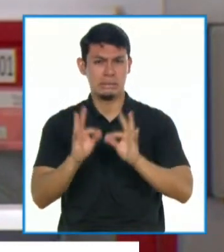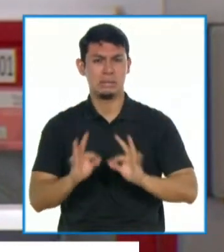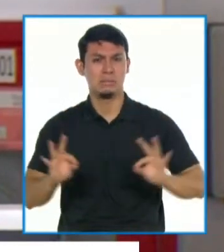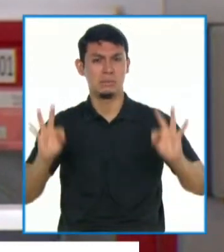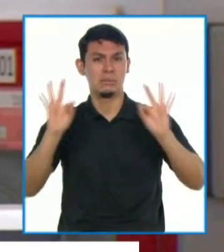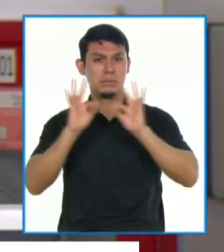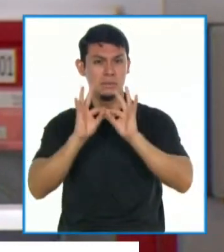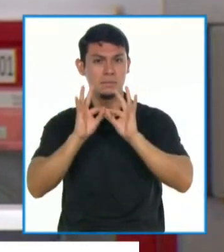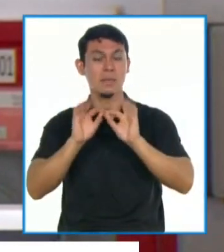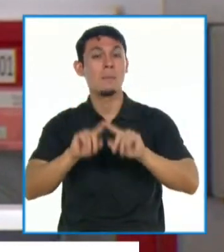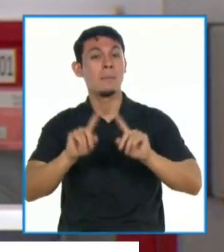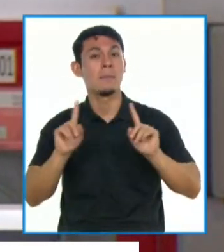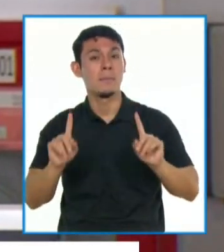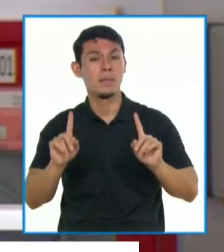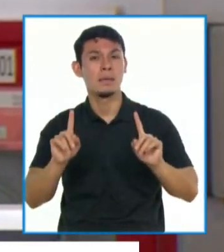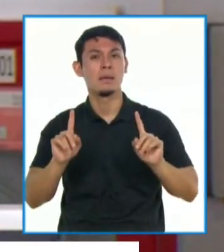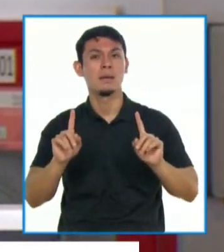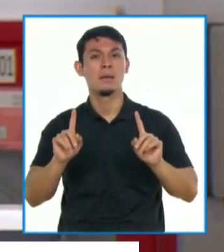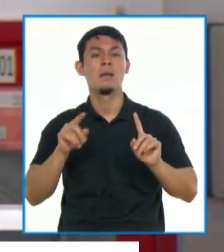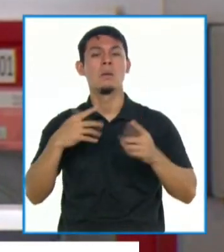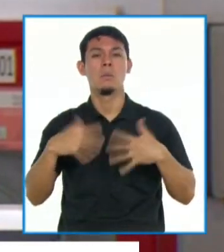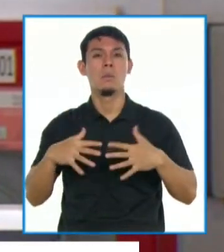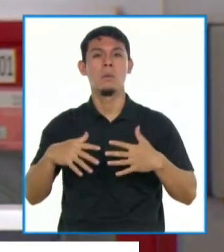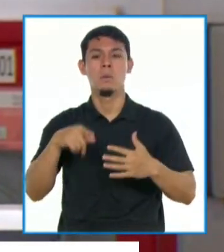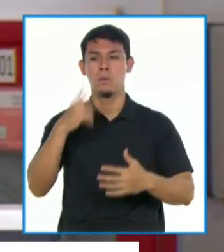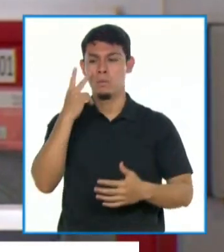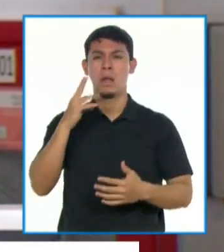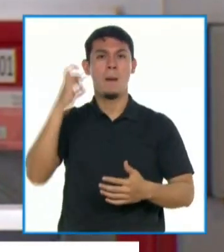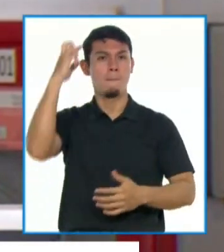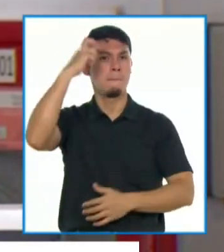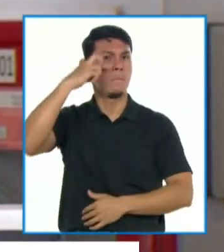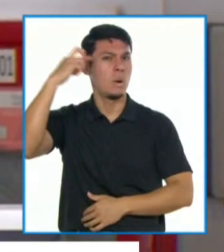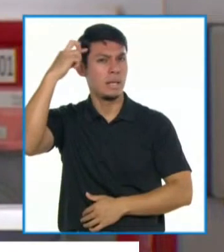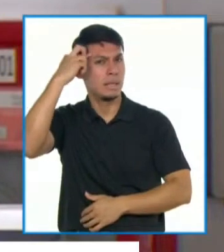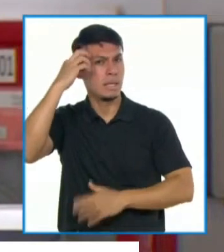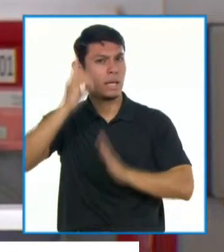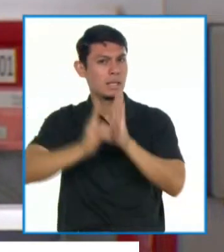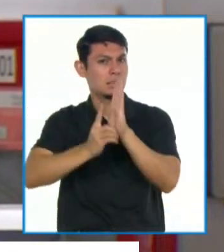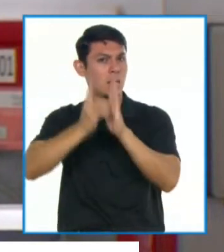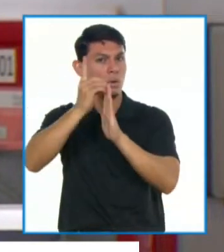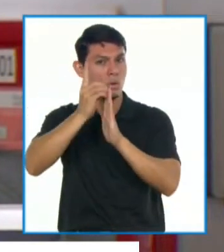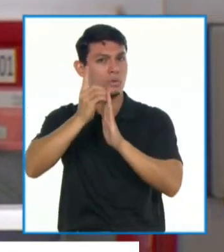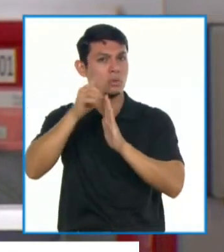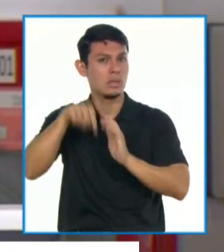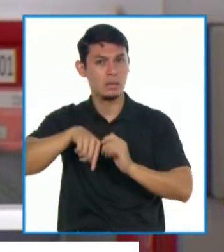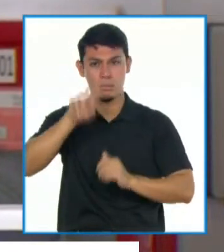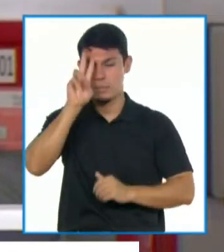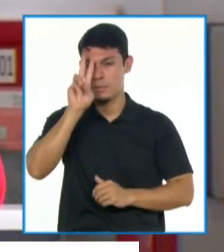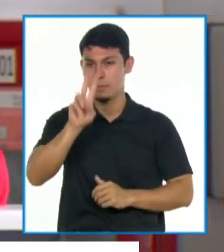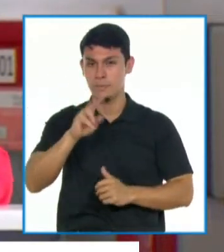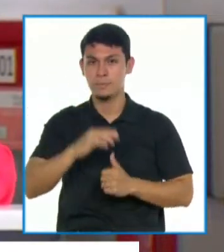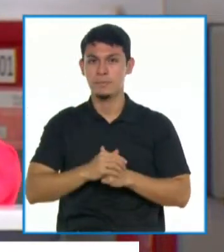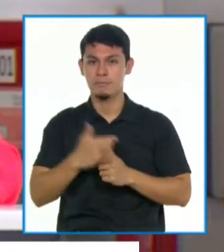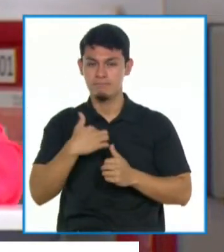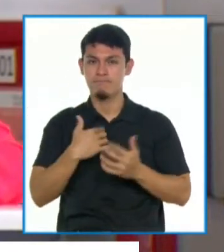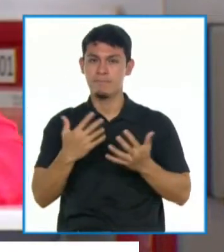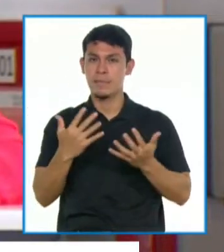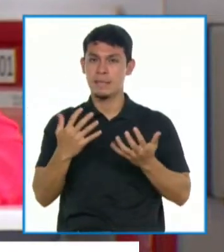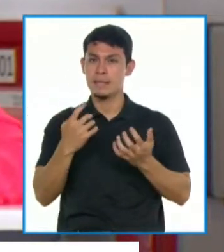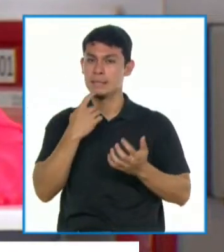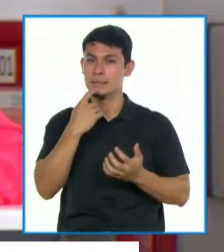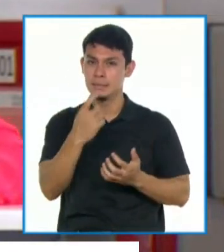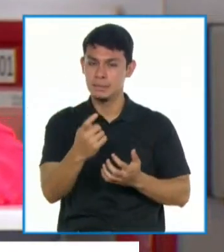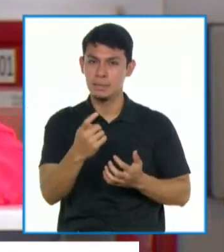pero sobre todo una presencia política en el desarrollo de nuestro país. Quiero asegurarle